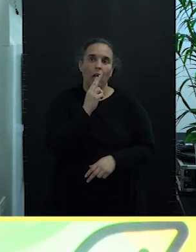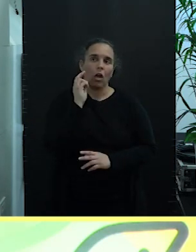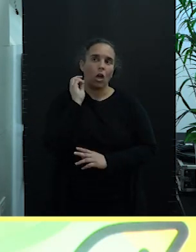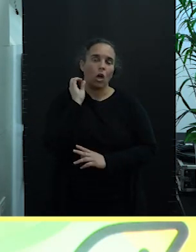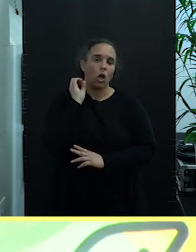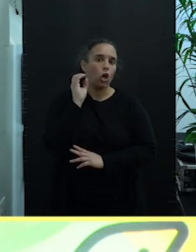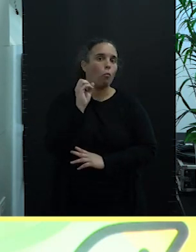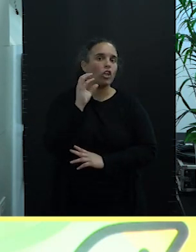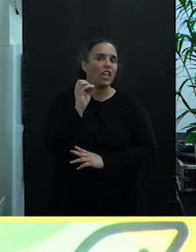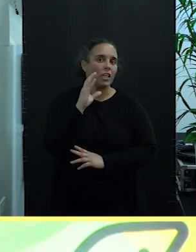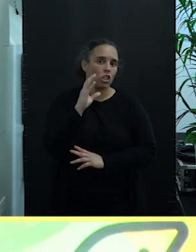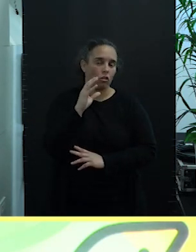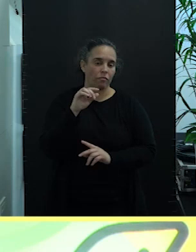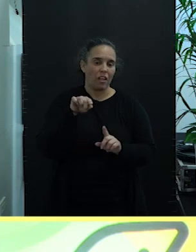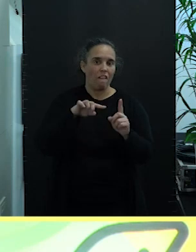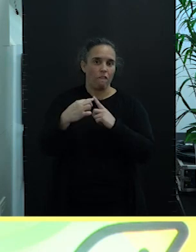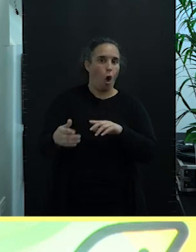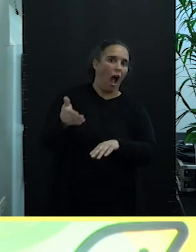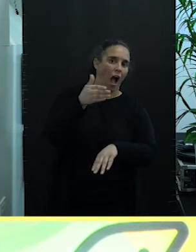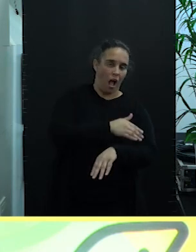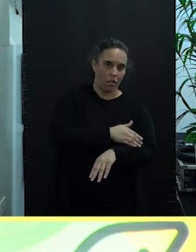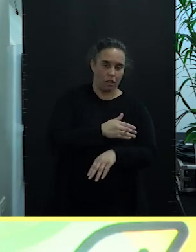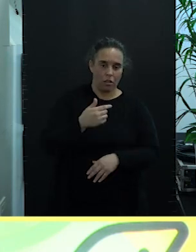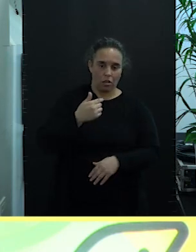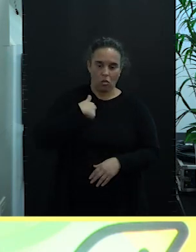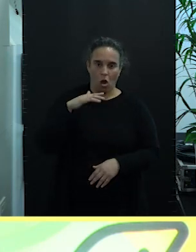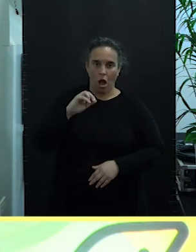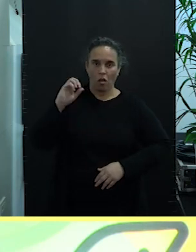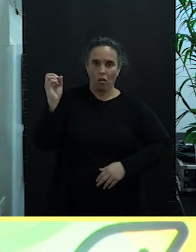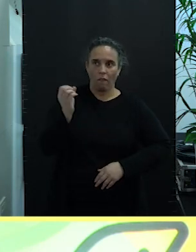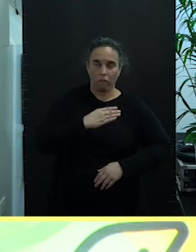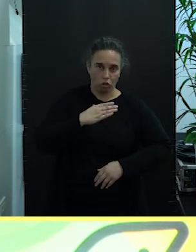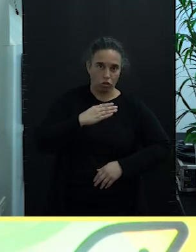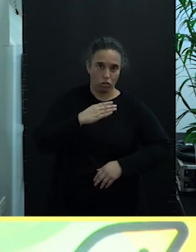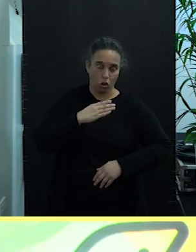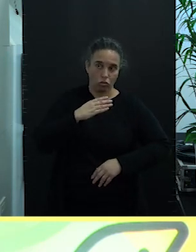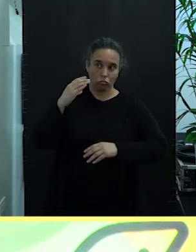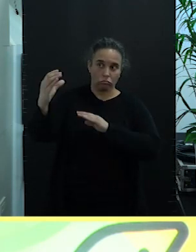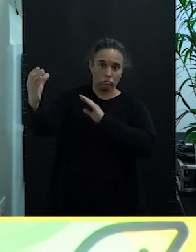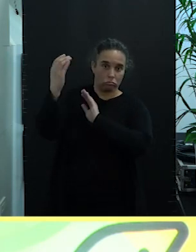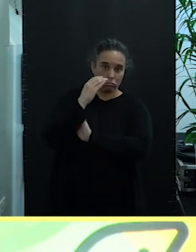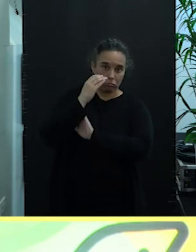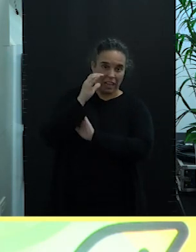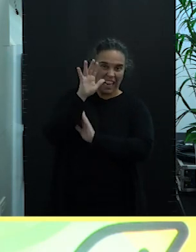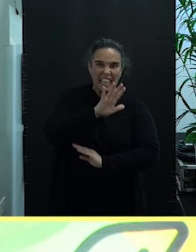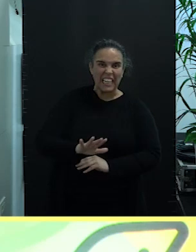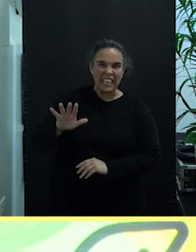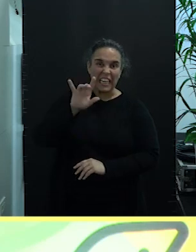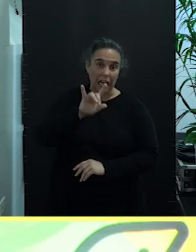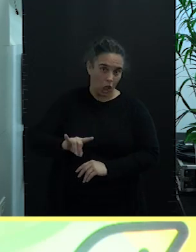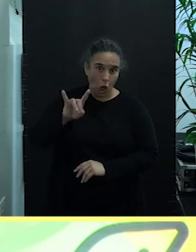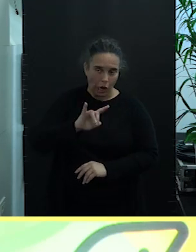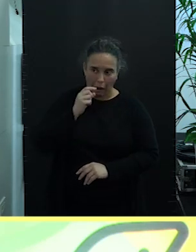foro, que nosotros contamos con los fondos de desarrollo regional CEDER hace ya años y estamos trabajando